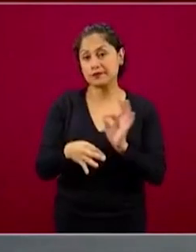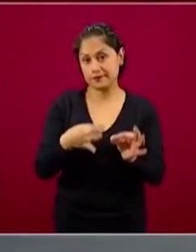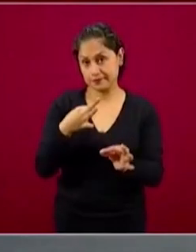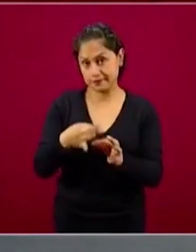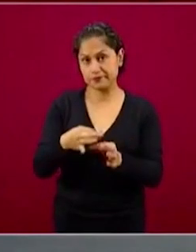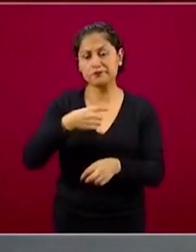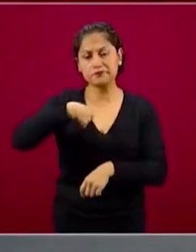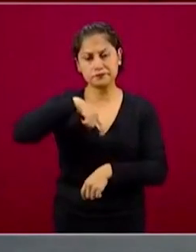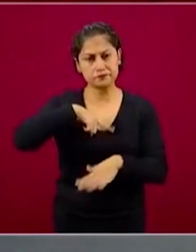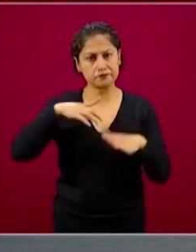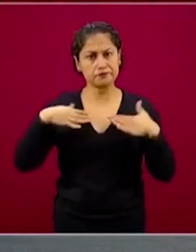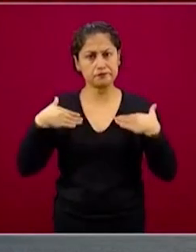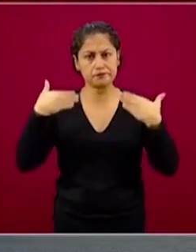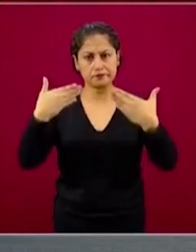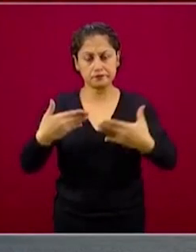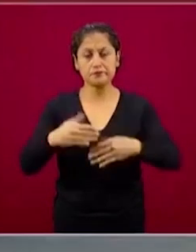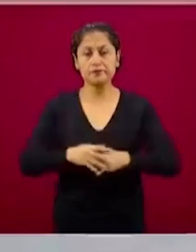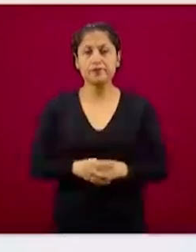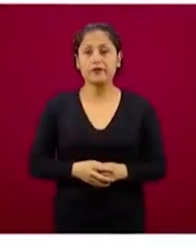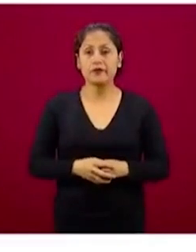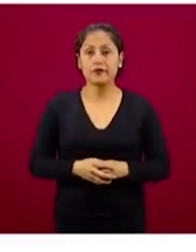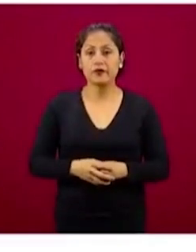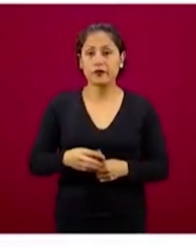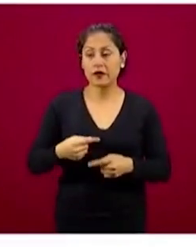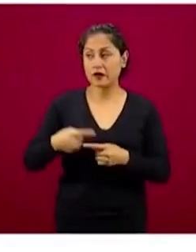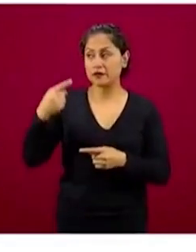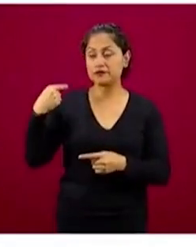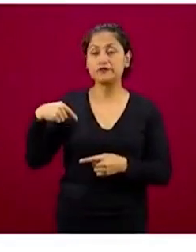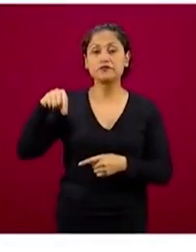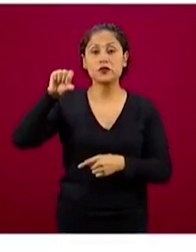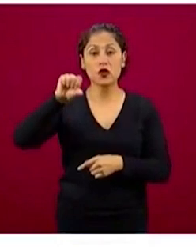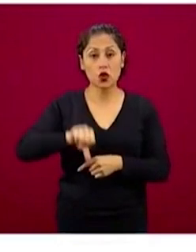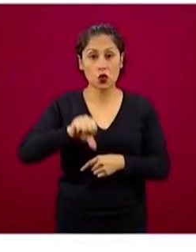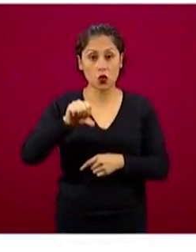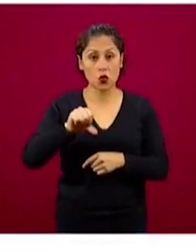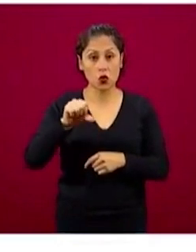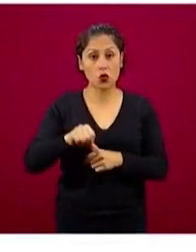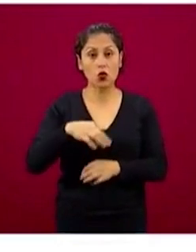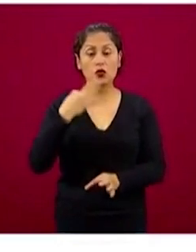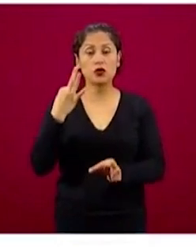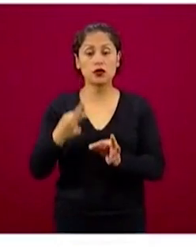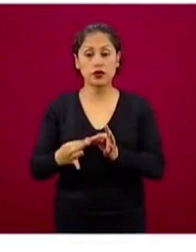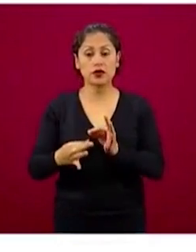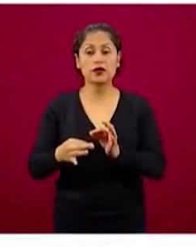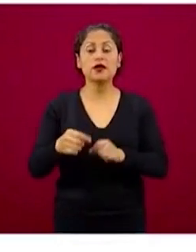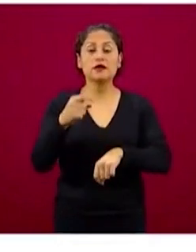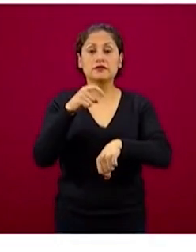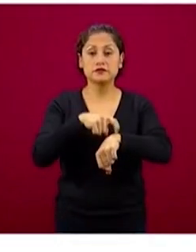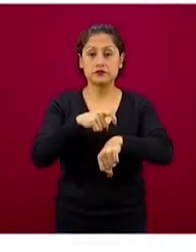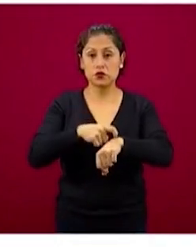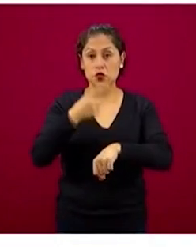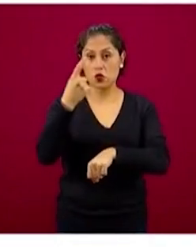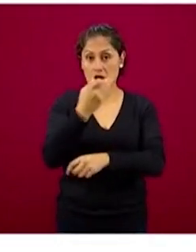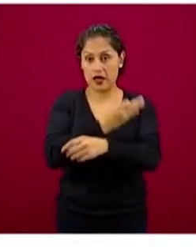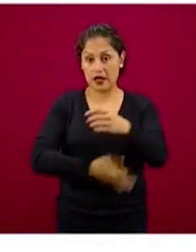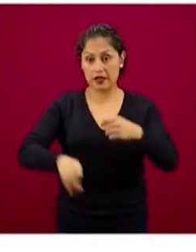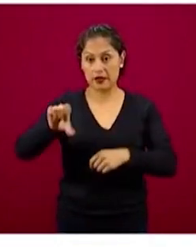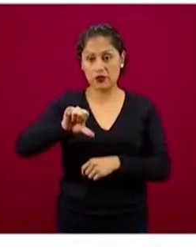Hasta el día de hoy, con corte a las 13 horas de este 11 de mayo, han solicitado